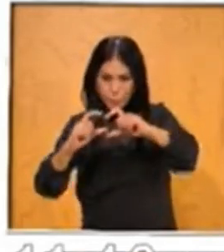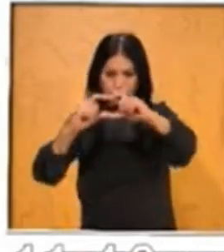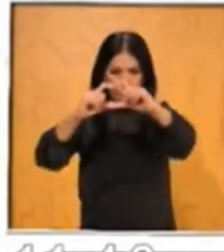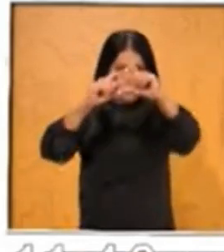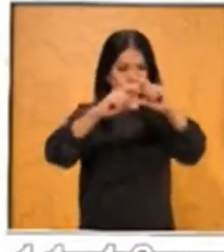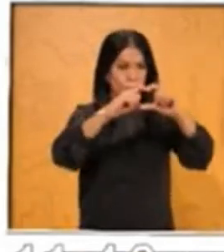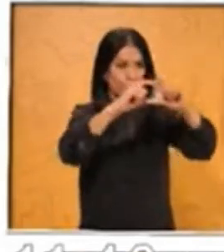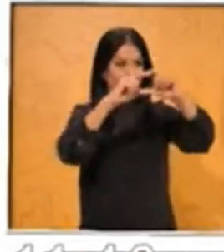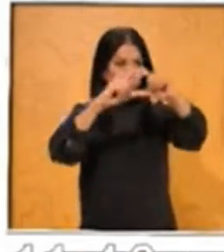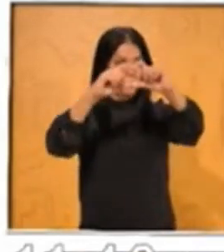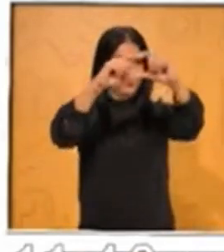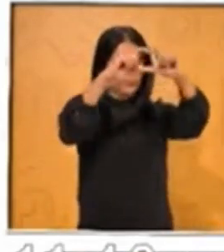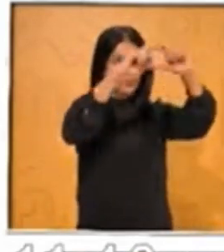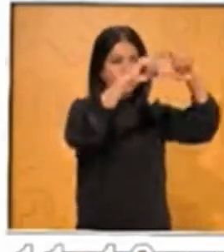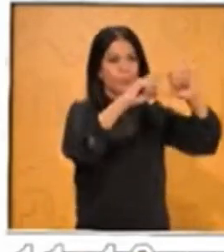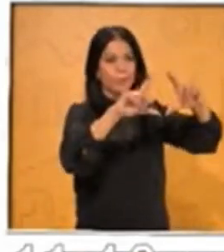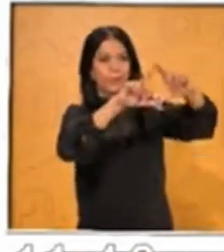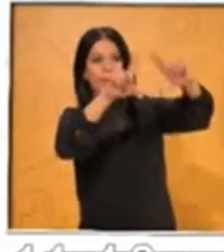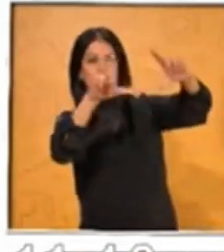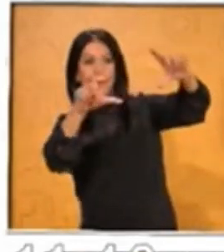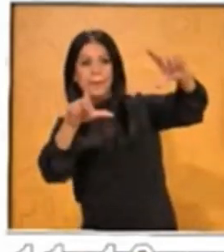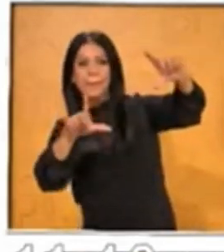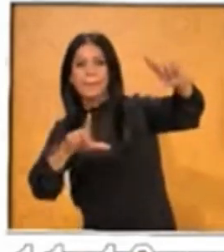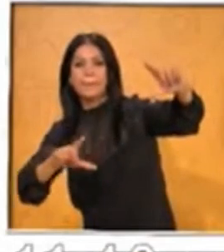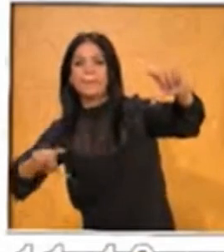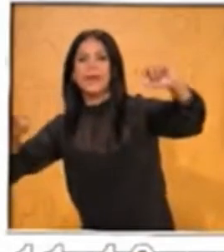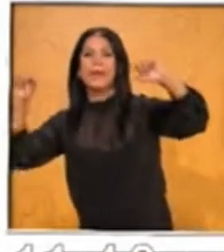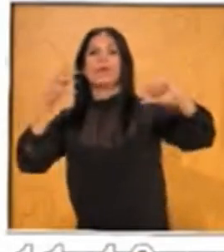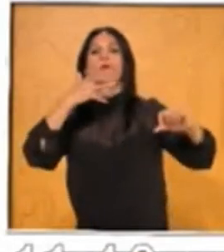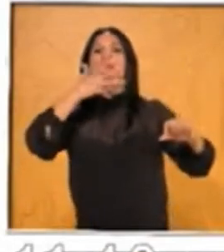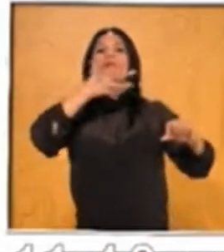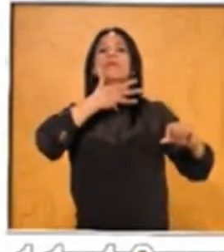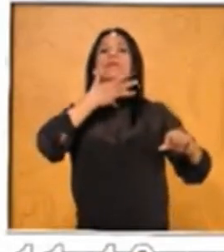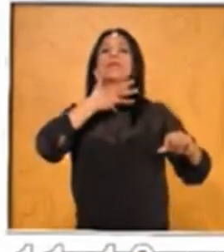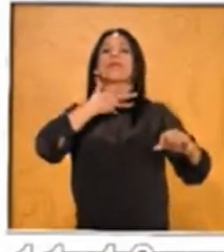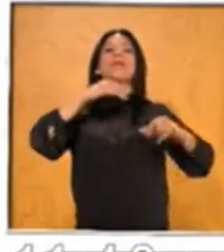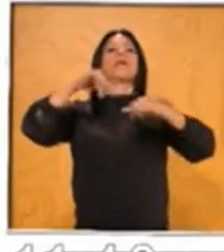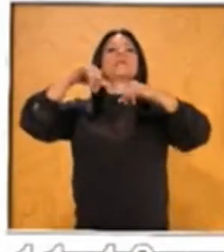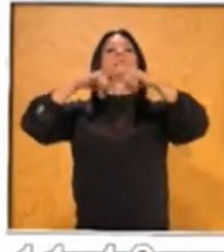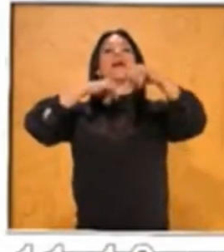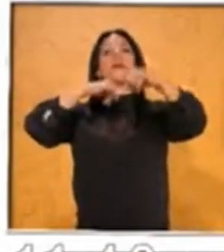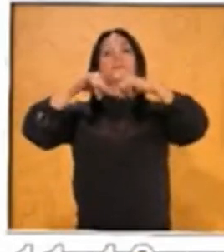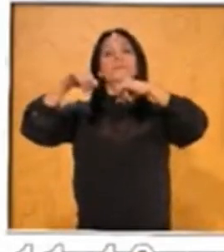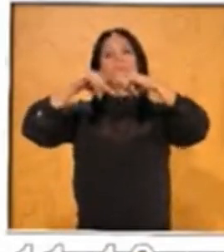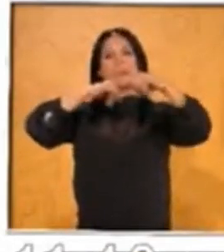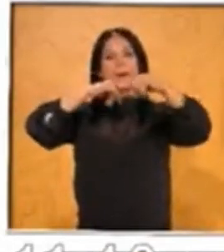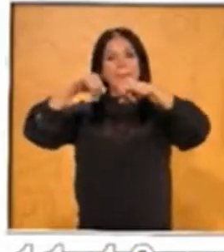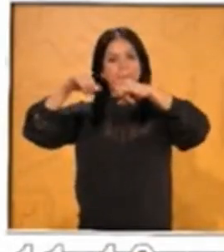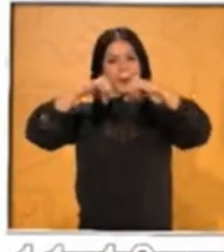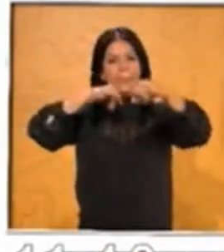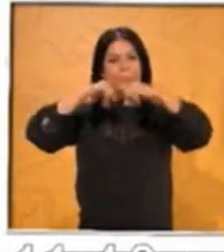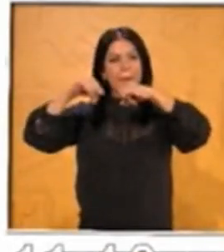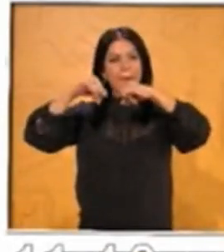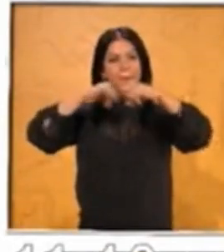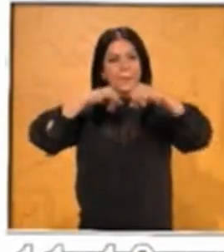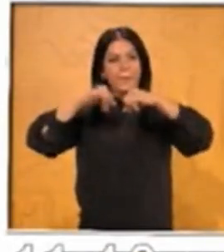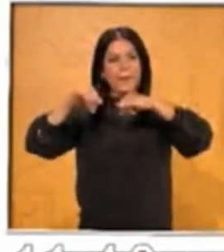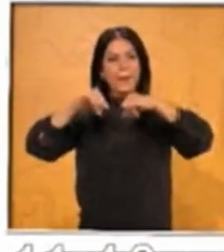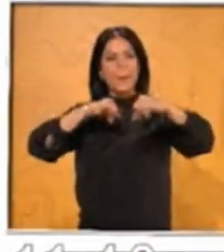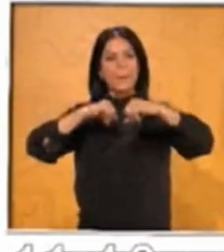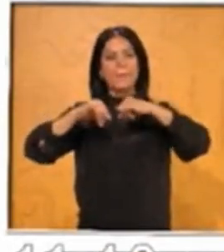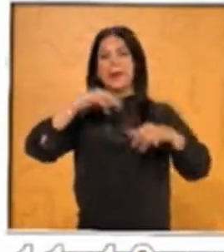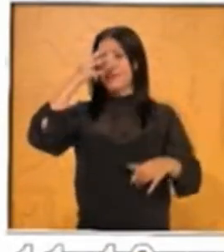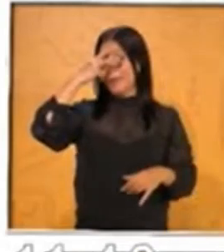siguen en radio. En la pantalla estamos presenciando un mapa con división política de